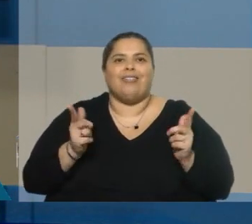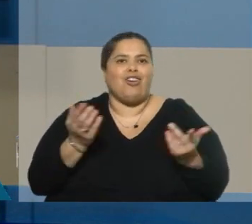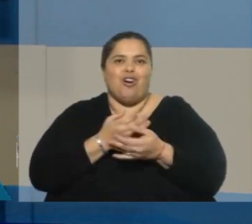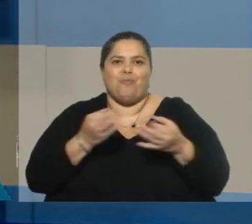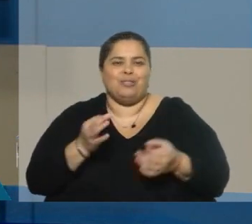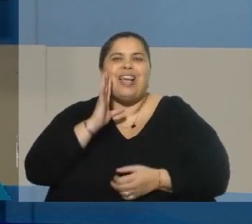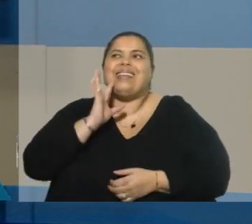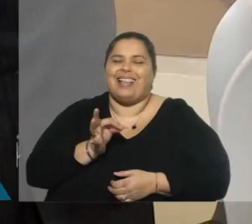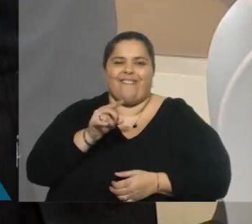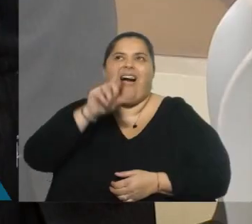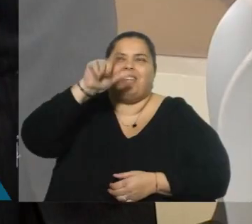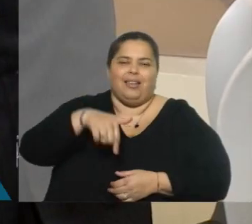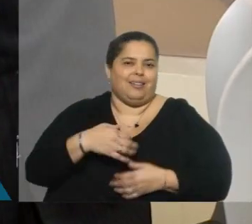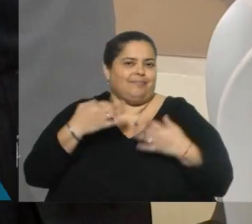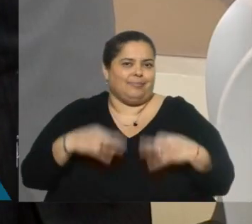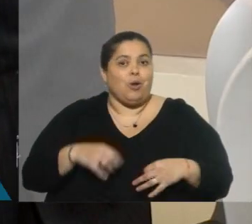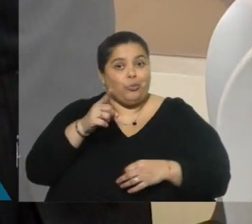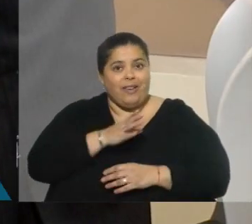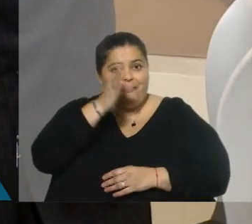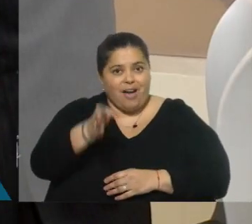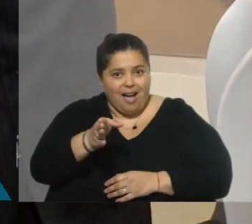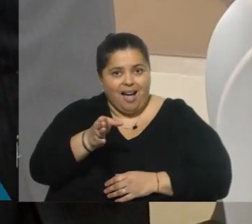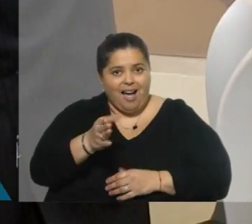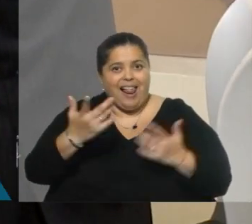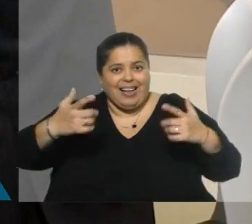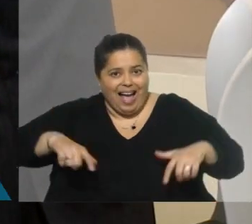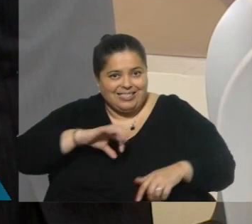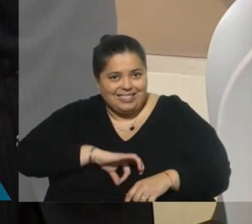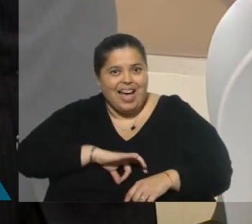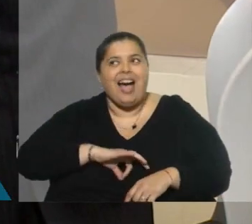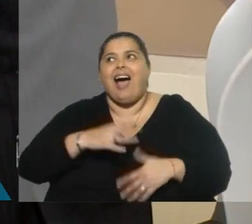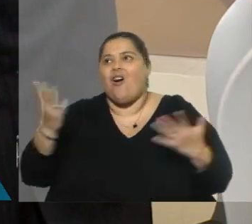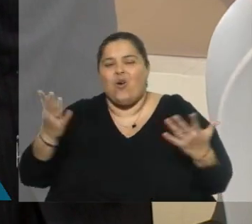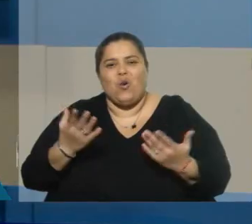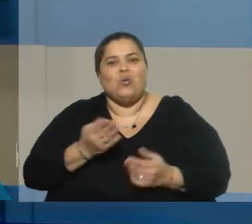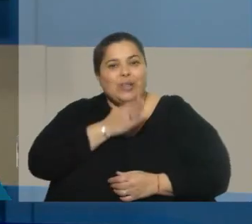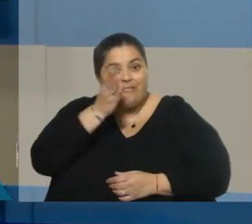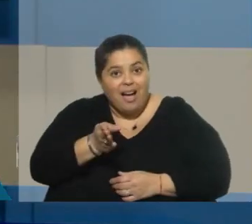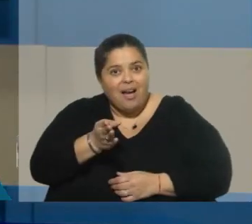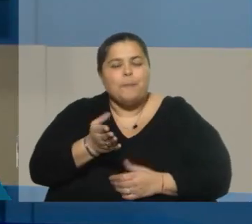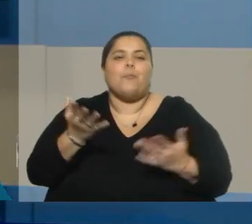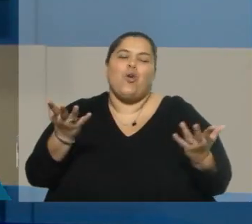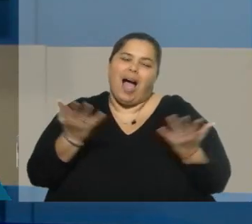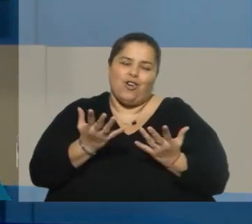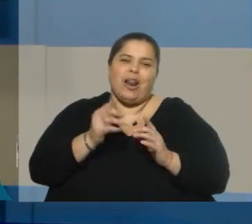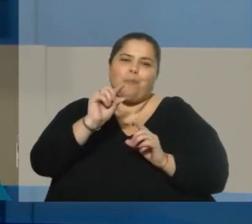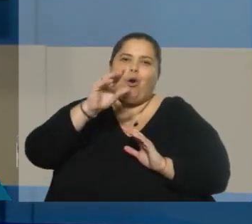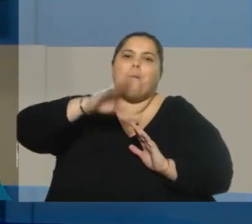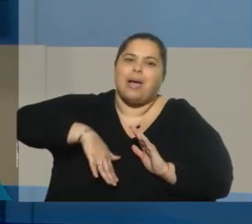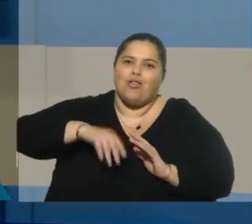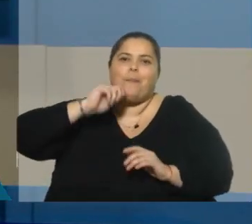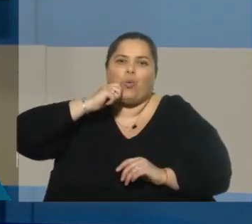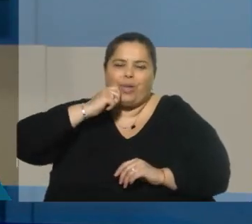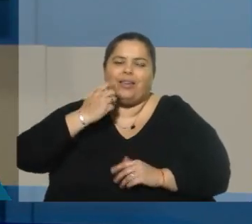de la confirmación de la noticia. ¿Y es de los que va al Parque Central o a las canchas a ver al equipo? Sí, en este momento menos de lo que desearía,